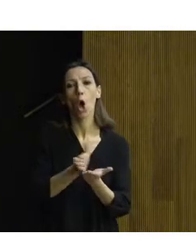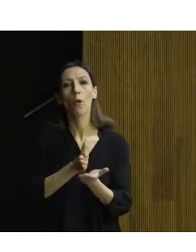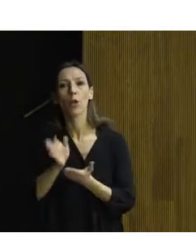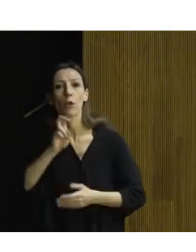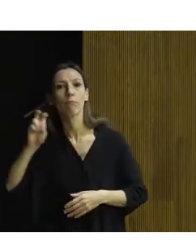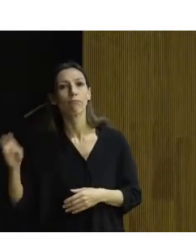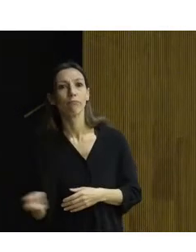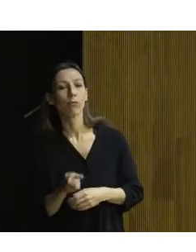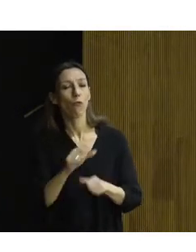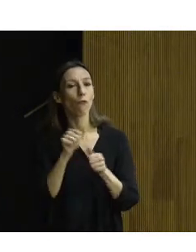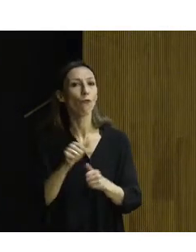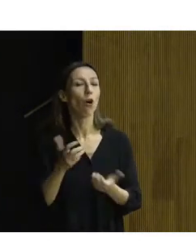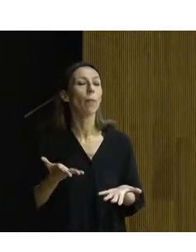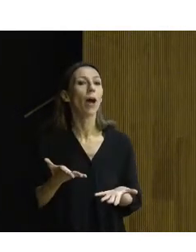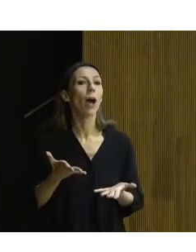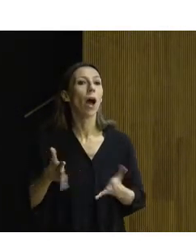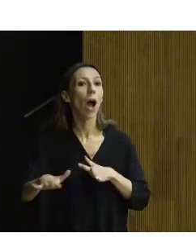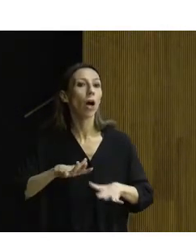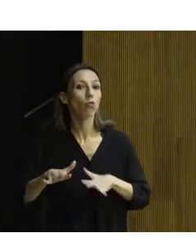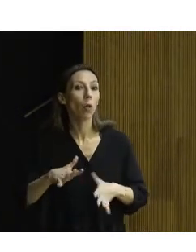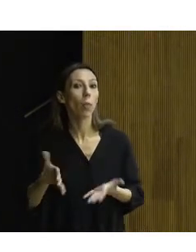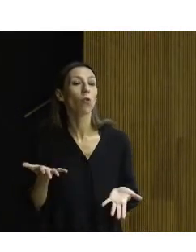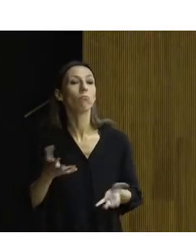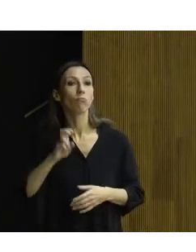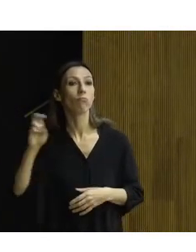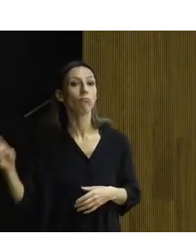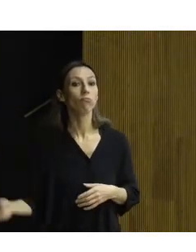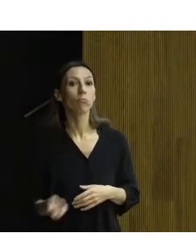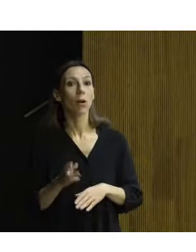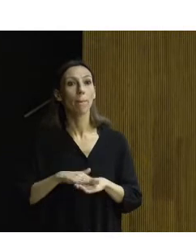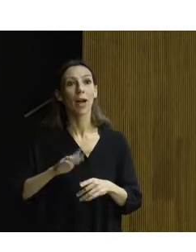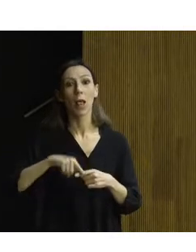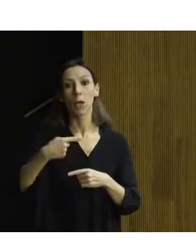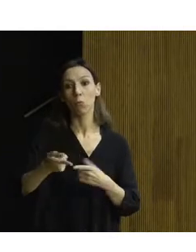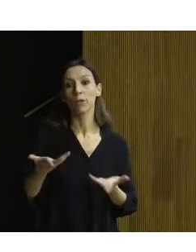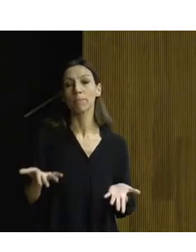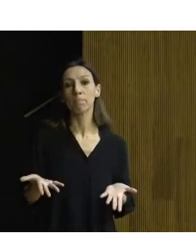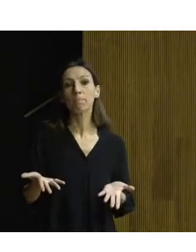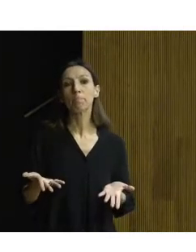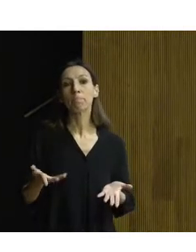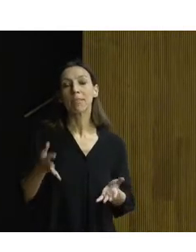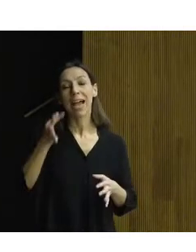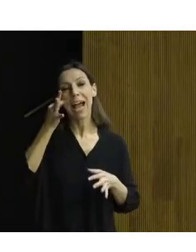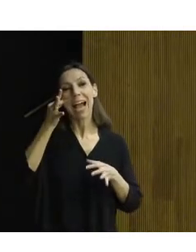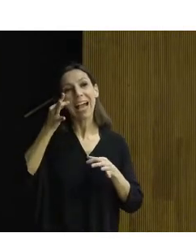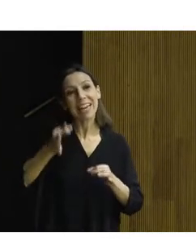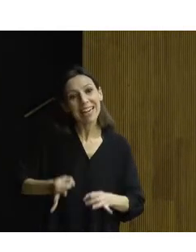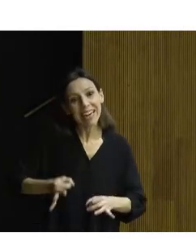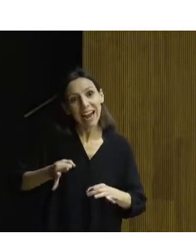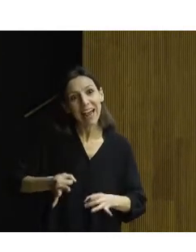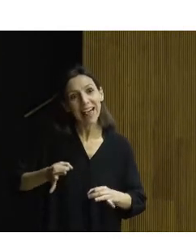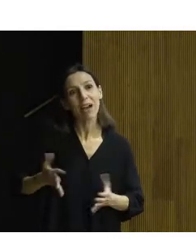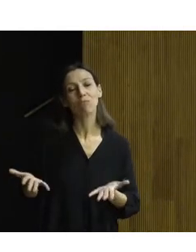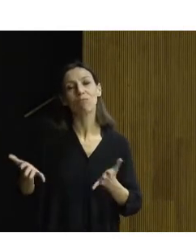formas de intervenir que para que digamos acercar un poco más esa realidad y esa posibilidad de